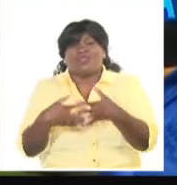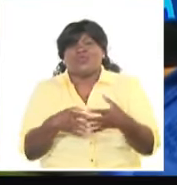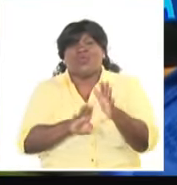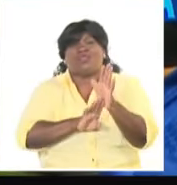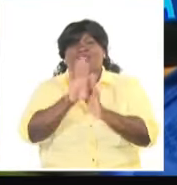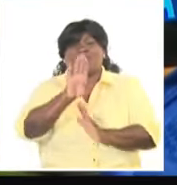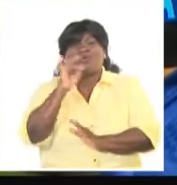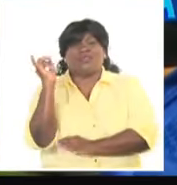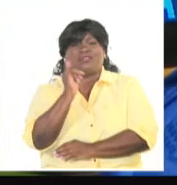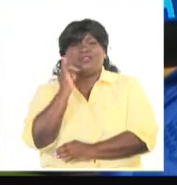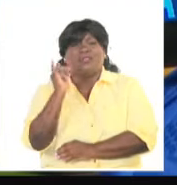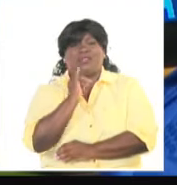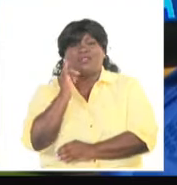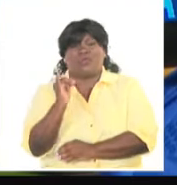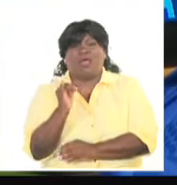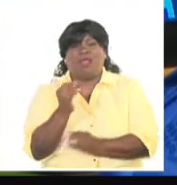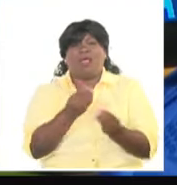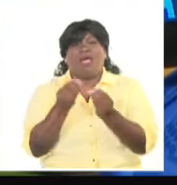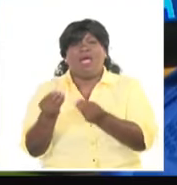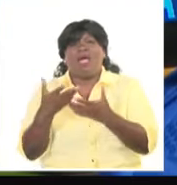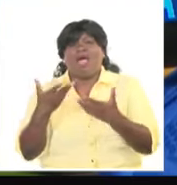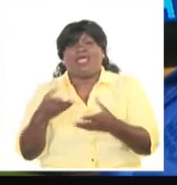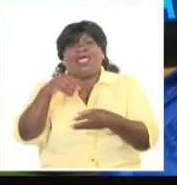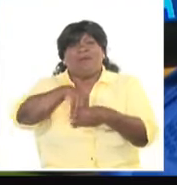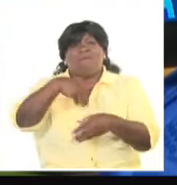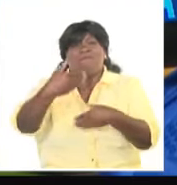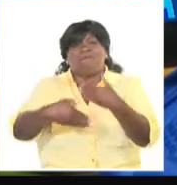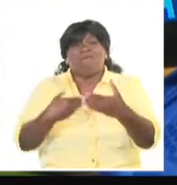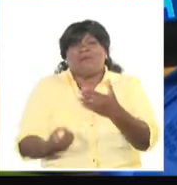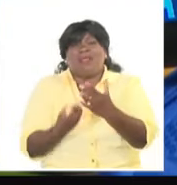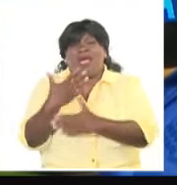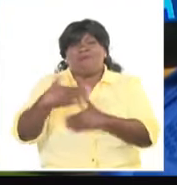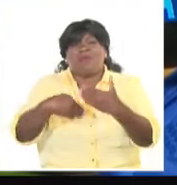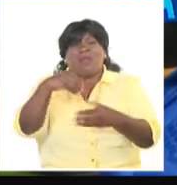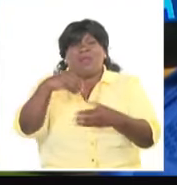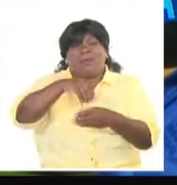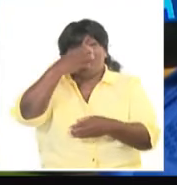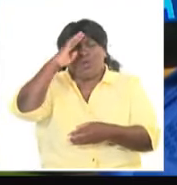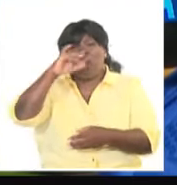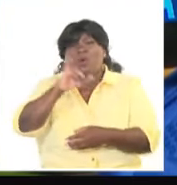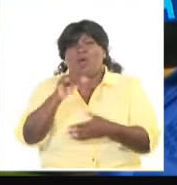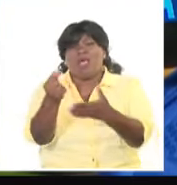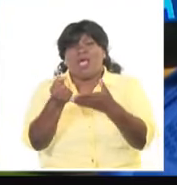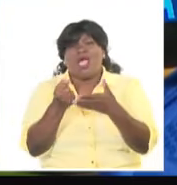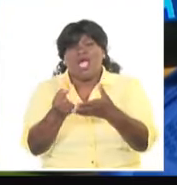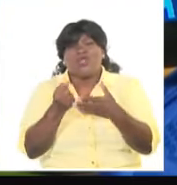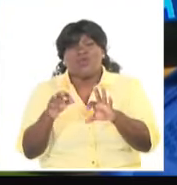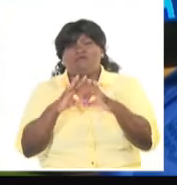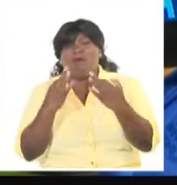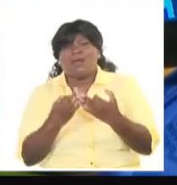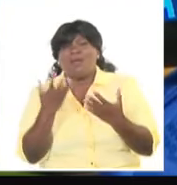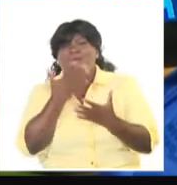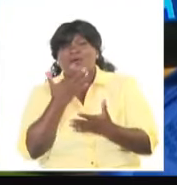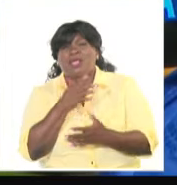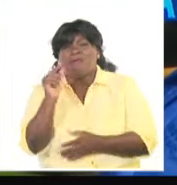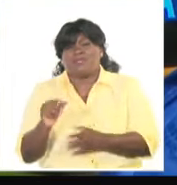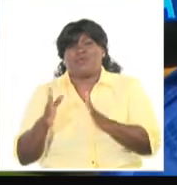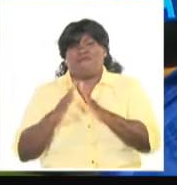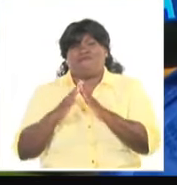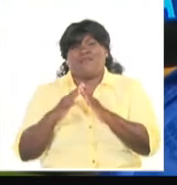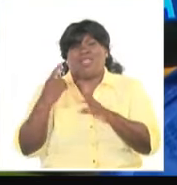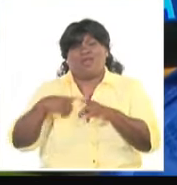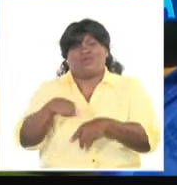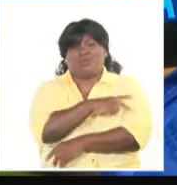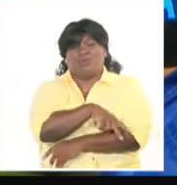Internacional destinado a la subversión en Cuba, así como la ayuda enviada a sus familias por los emigrados cubanos, o las modestas